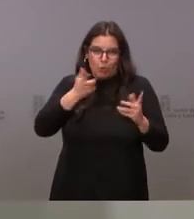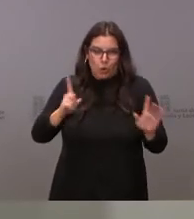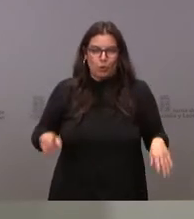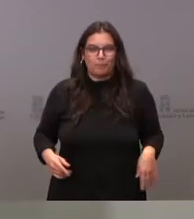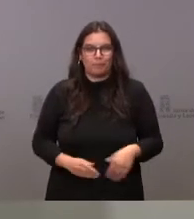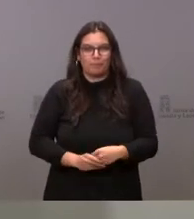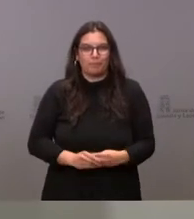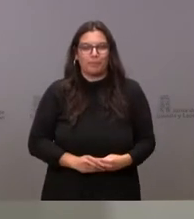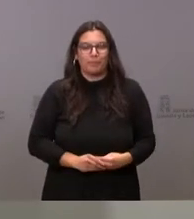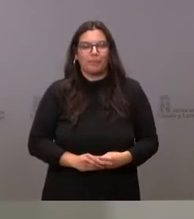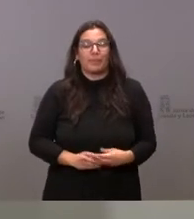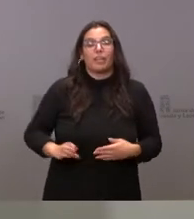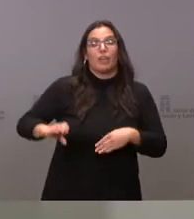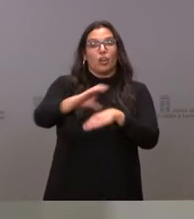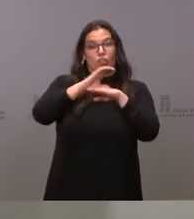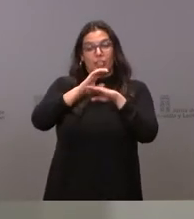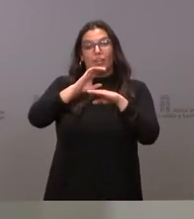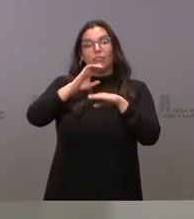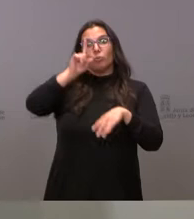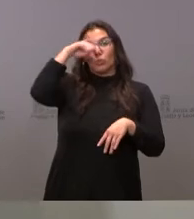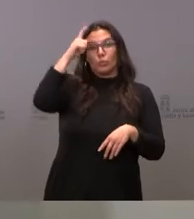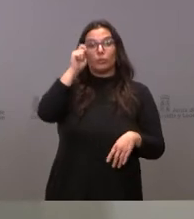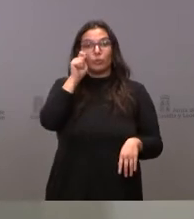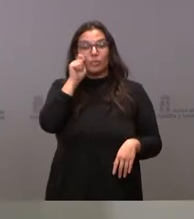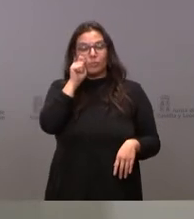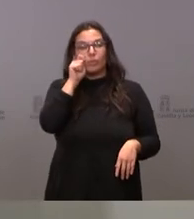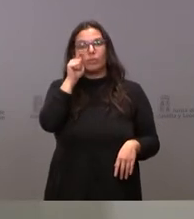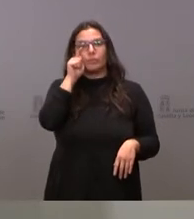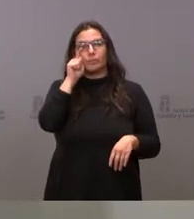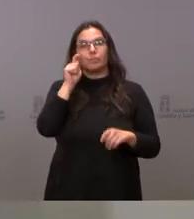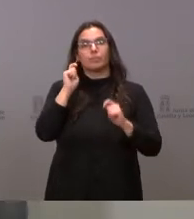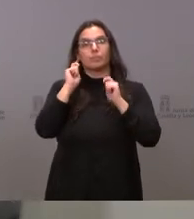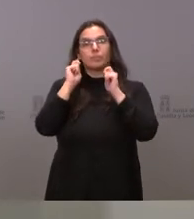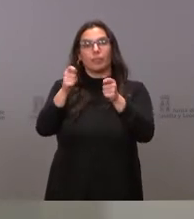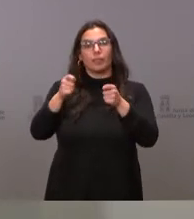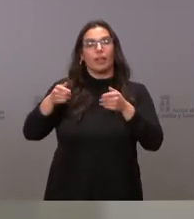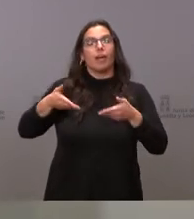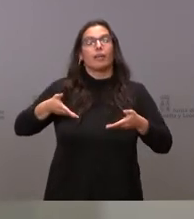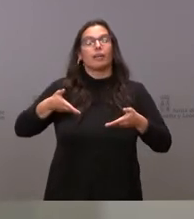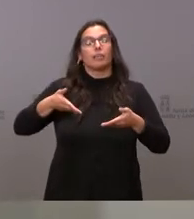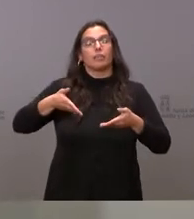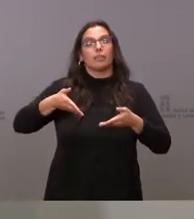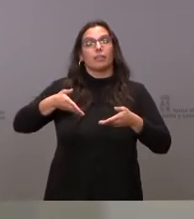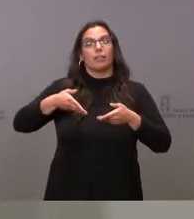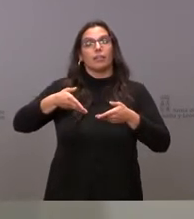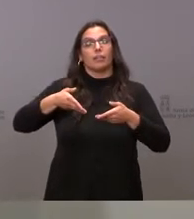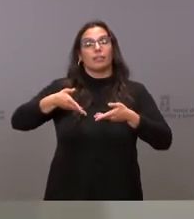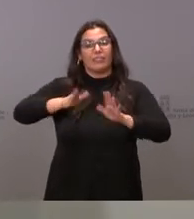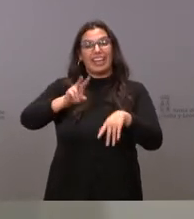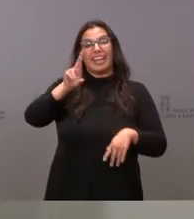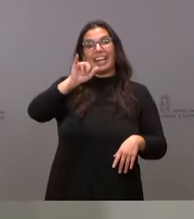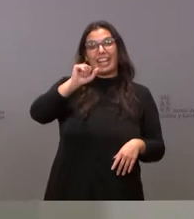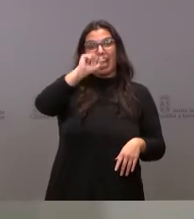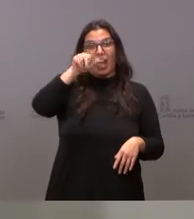La Consejería de Cultura y Turismo declara a la Villa de Riaza, en Segovia, bien de interés cultural